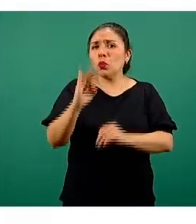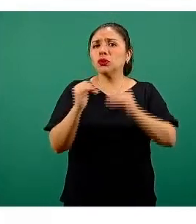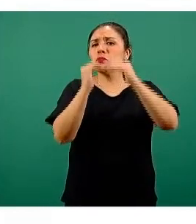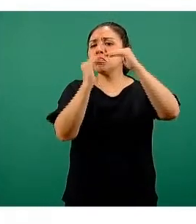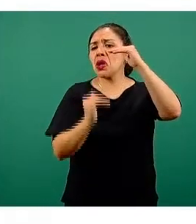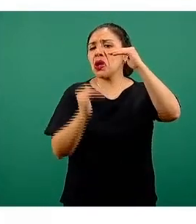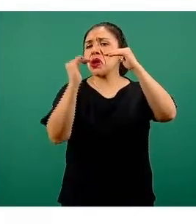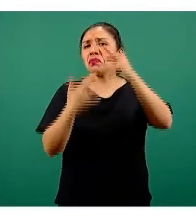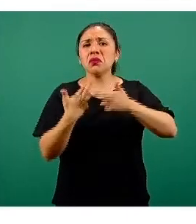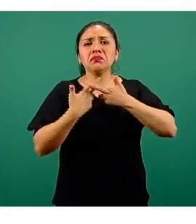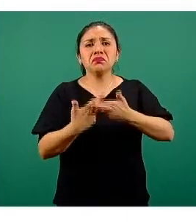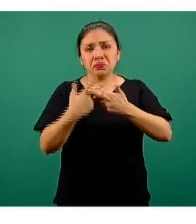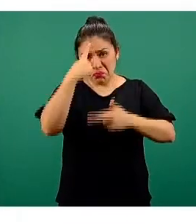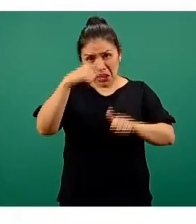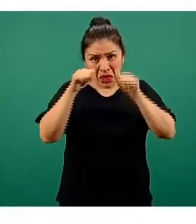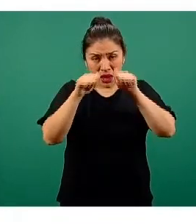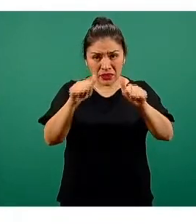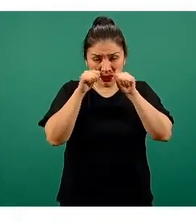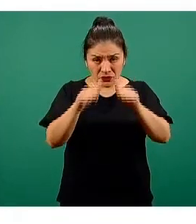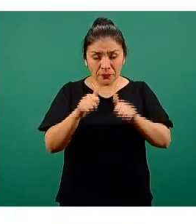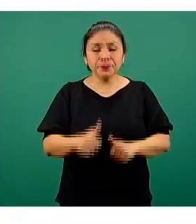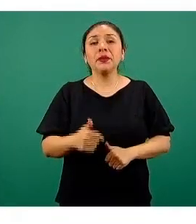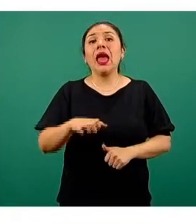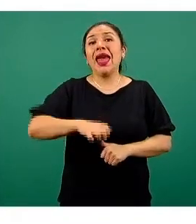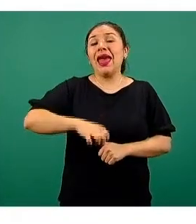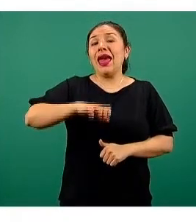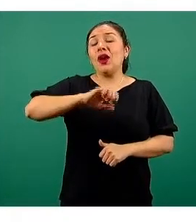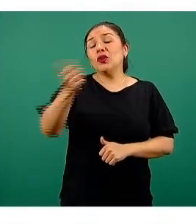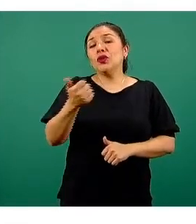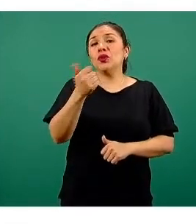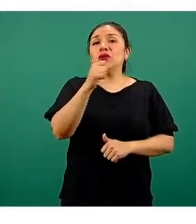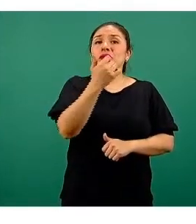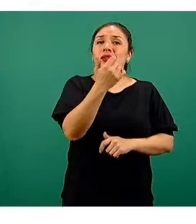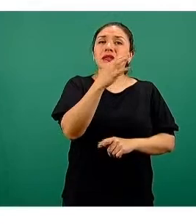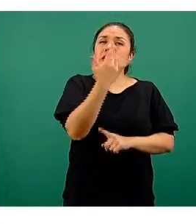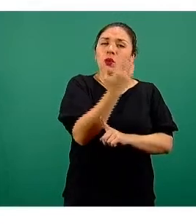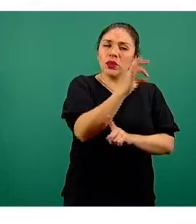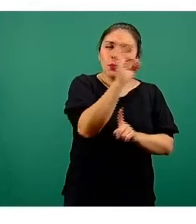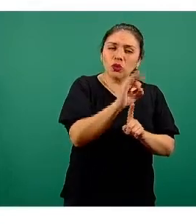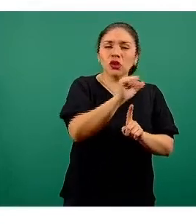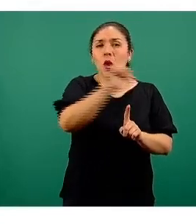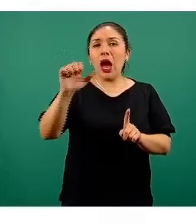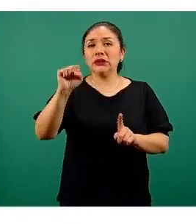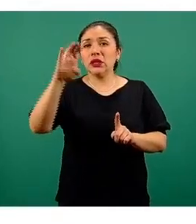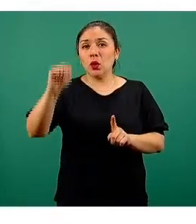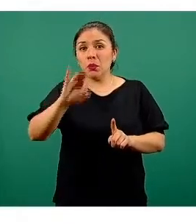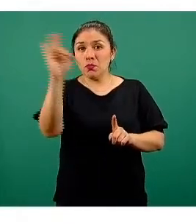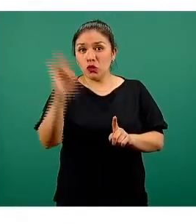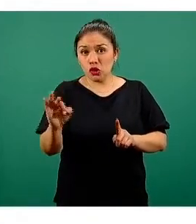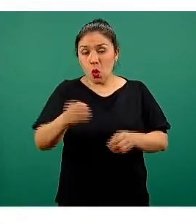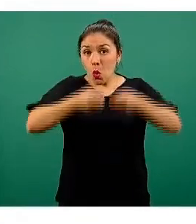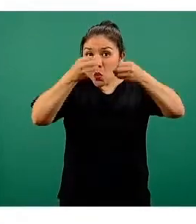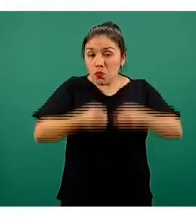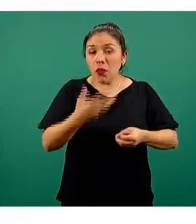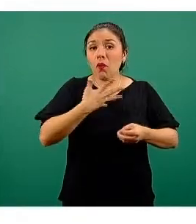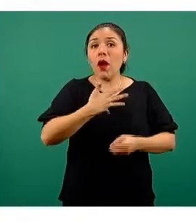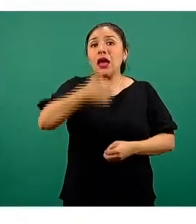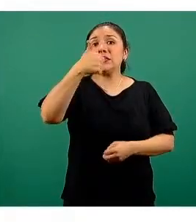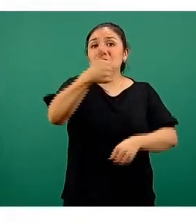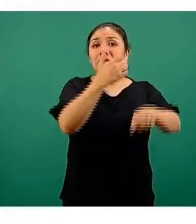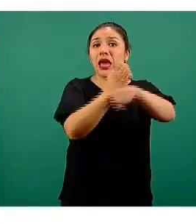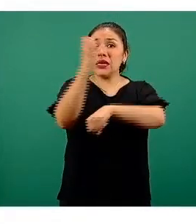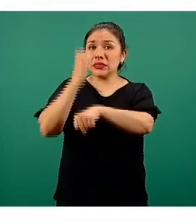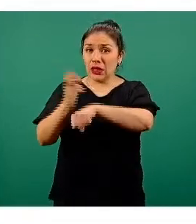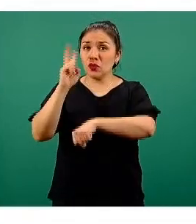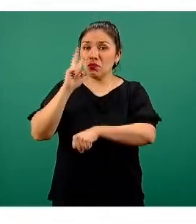desocupadas. En los rangos entre 69 y 50% de ocupación están seis entidades, las vemos